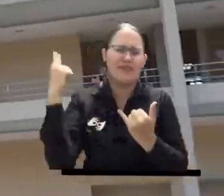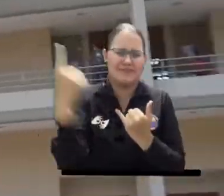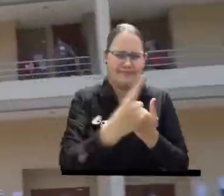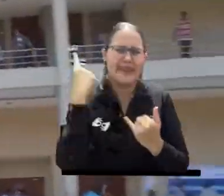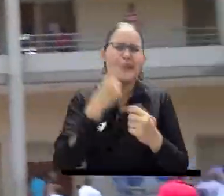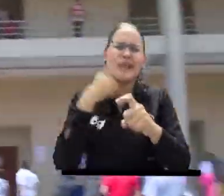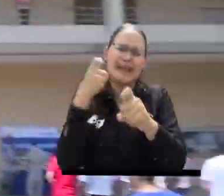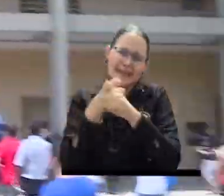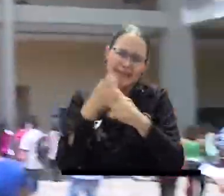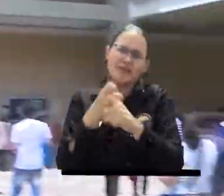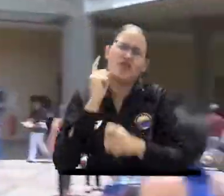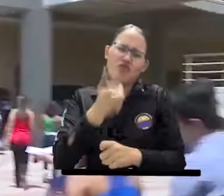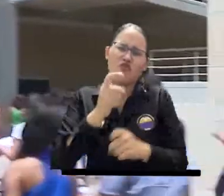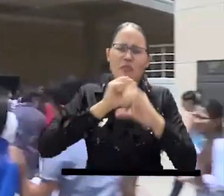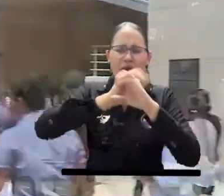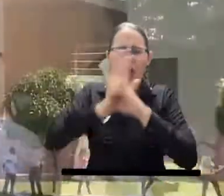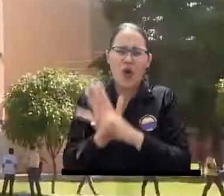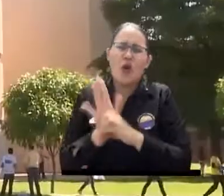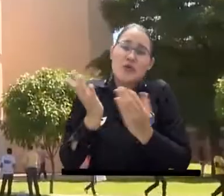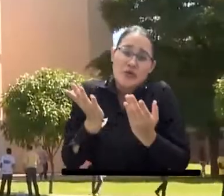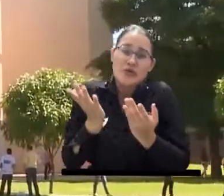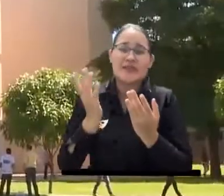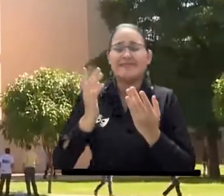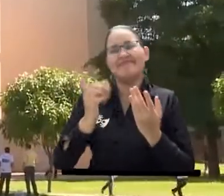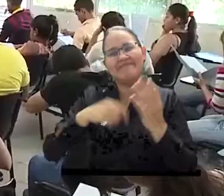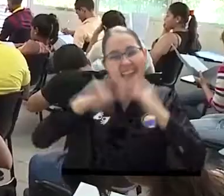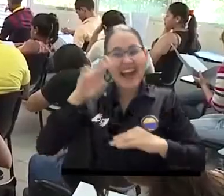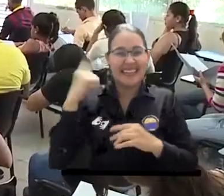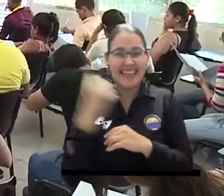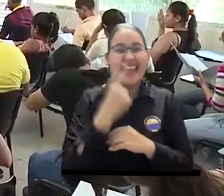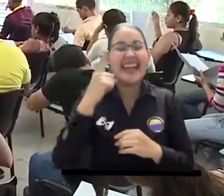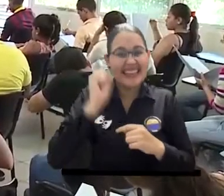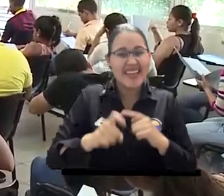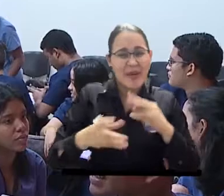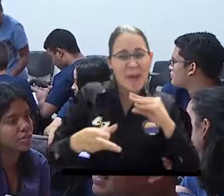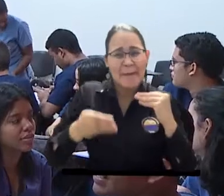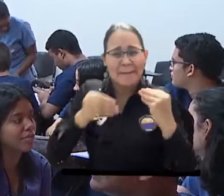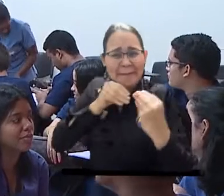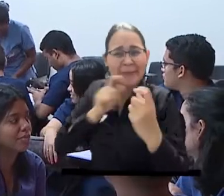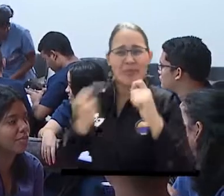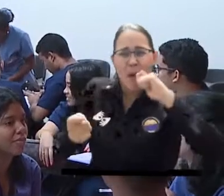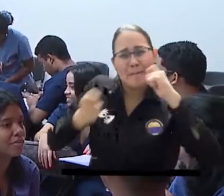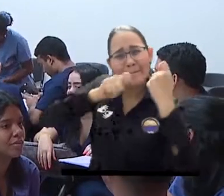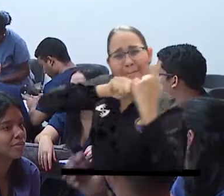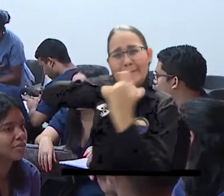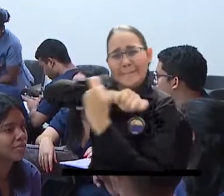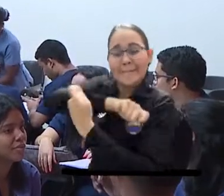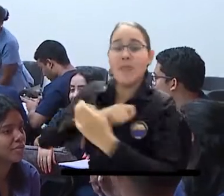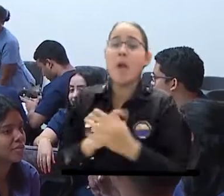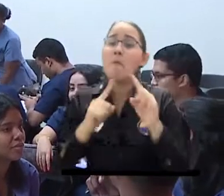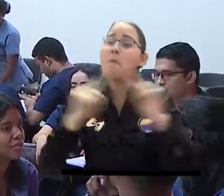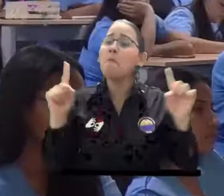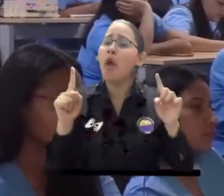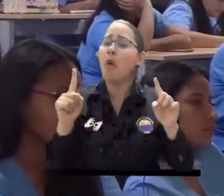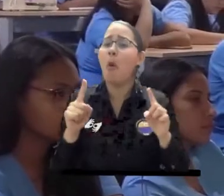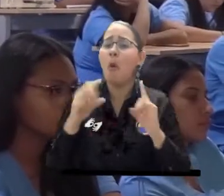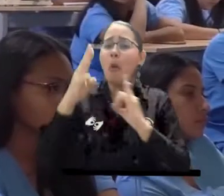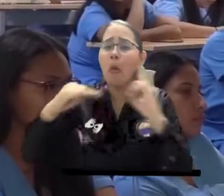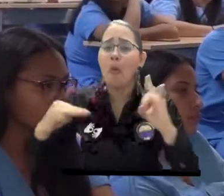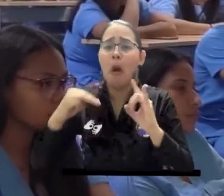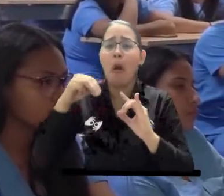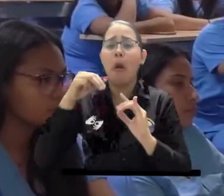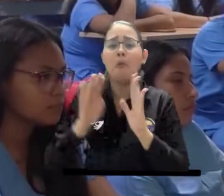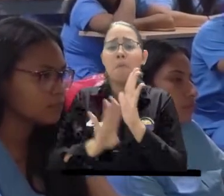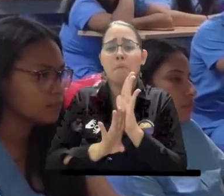de los retos que ha dispuesto la situación de pandemia, que ha obligado a eminentes transformaciones en todos los procesos, Unimagdalena